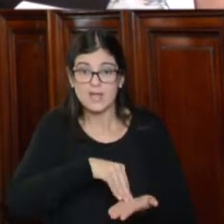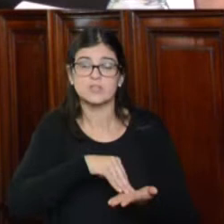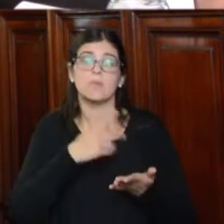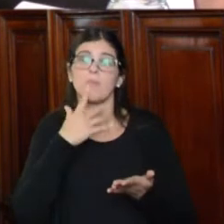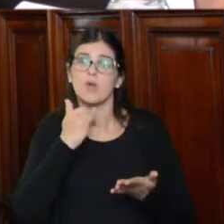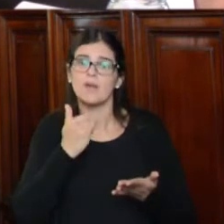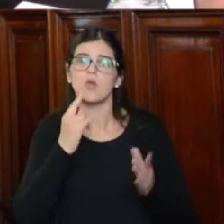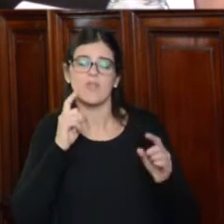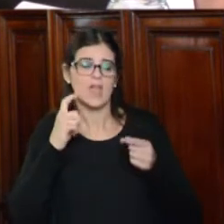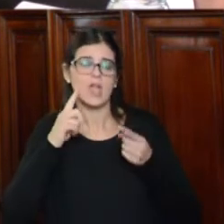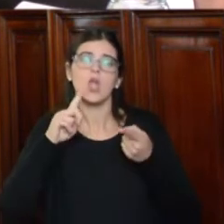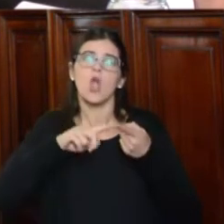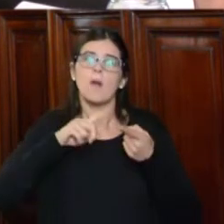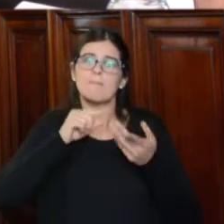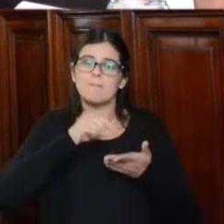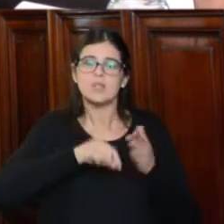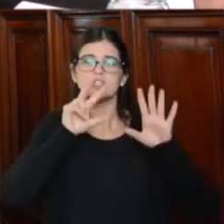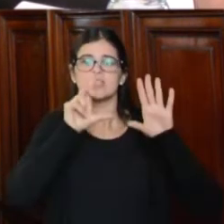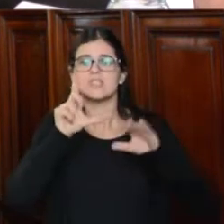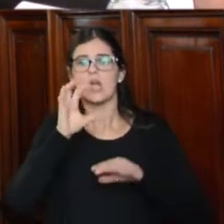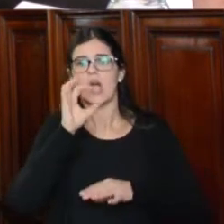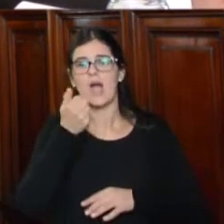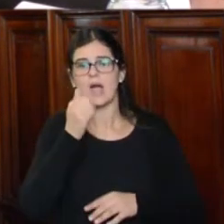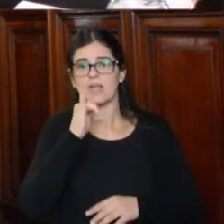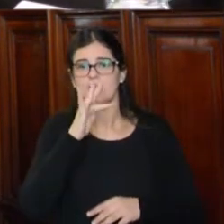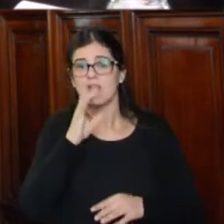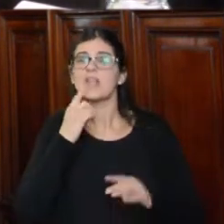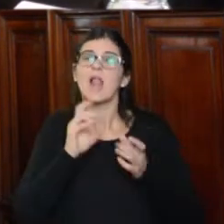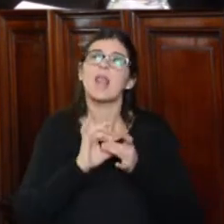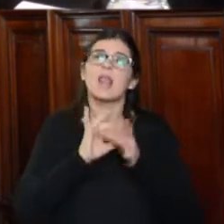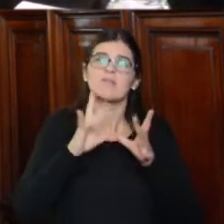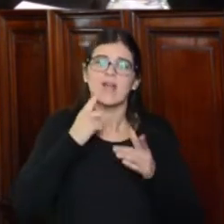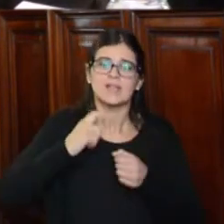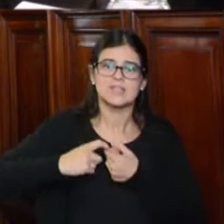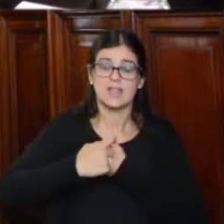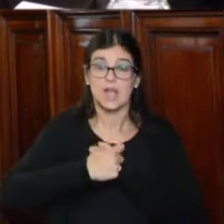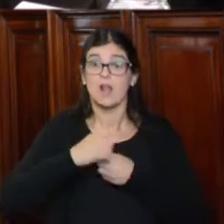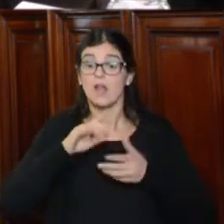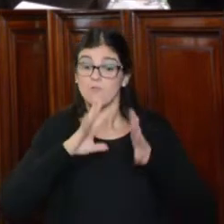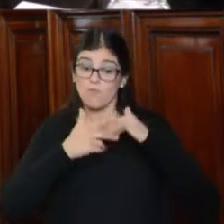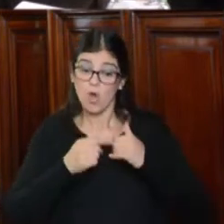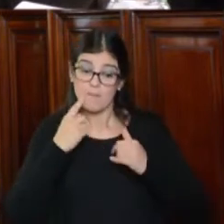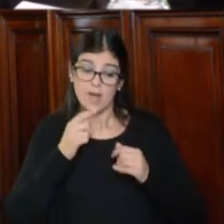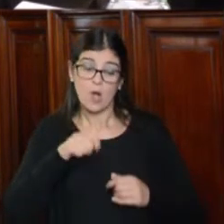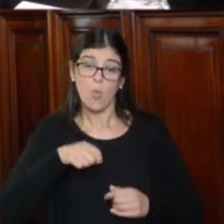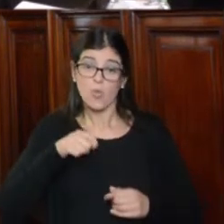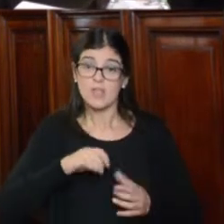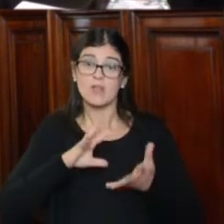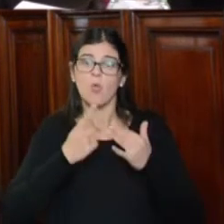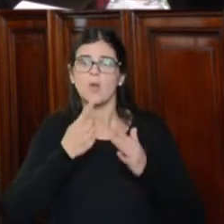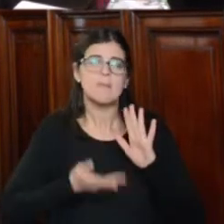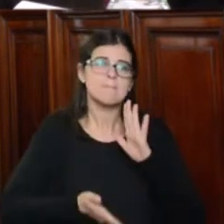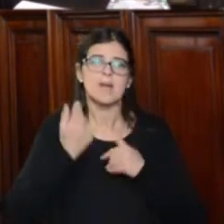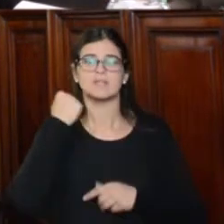por ejemplo, del convenio 87 de la OIT sobre libertad sindical. El ejercicio de la función judicial, una de las